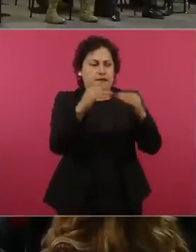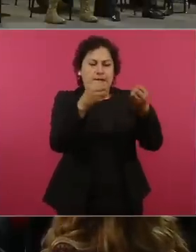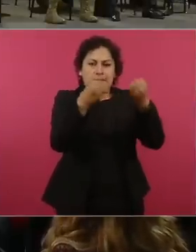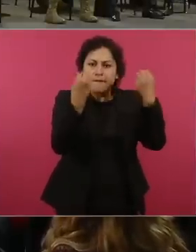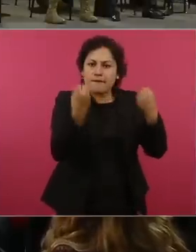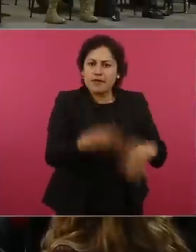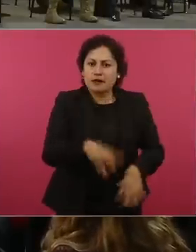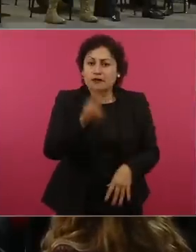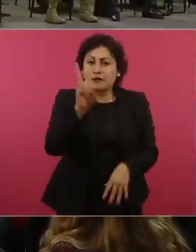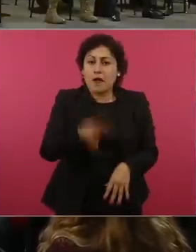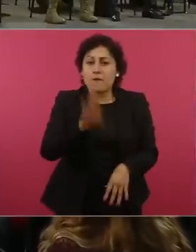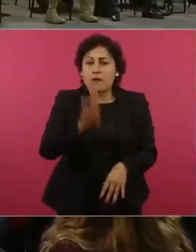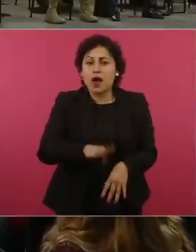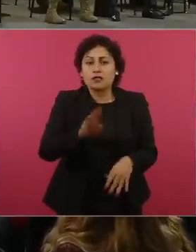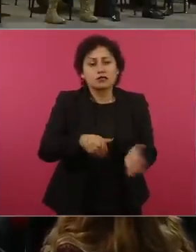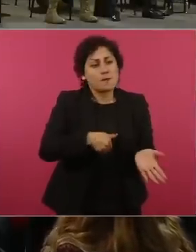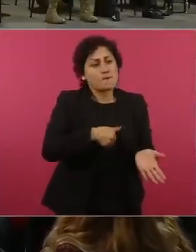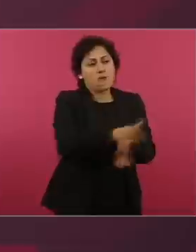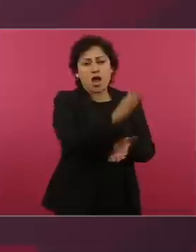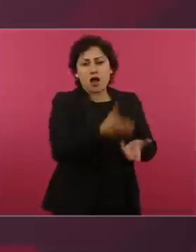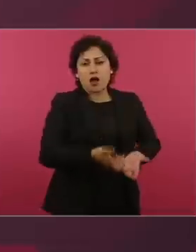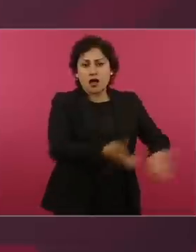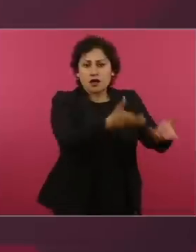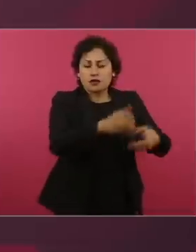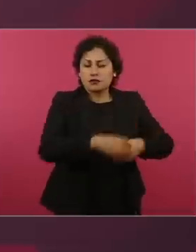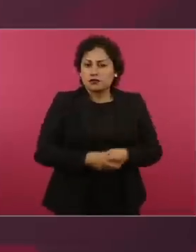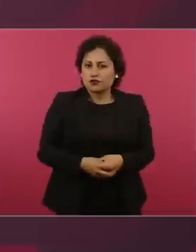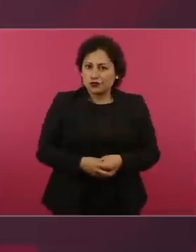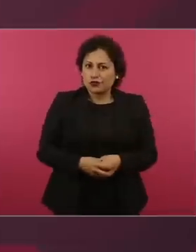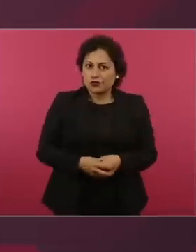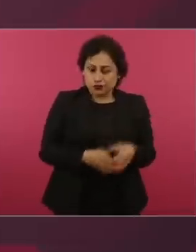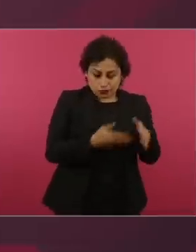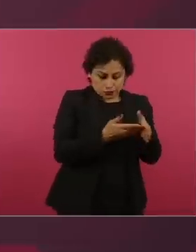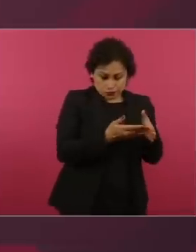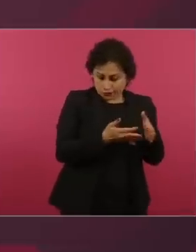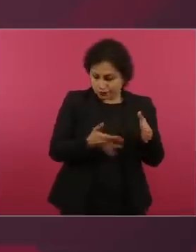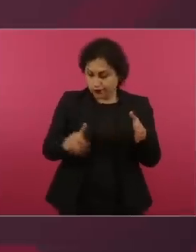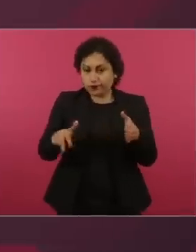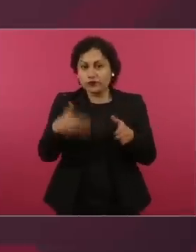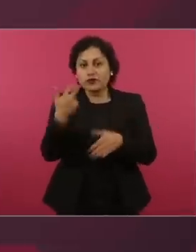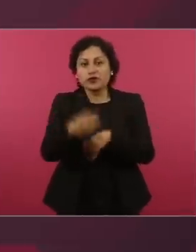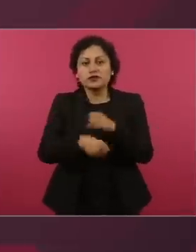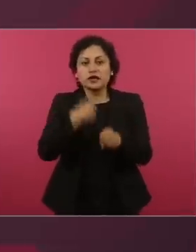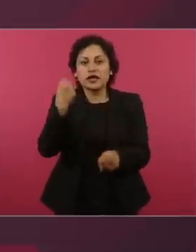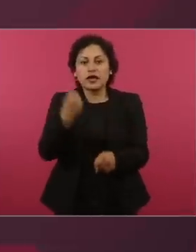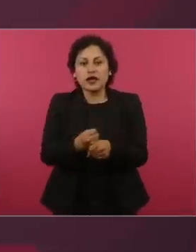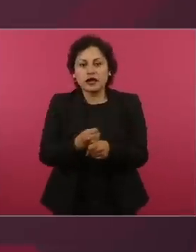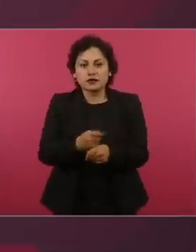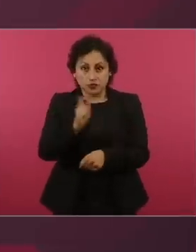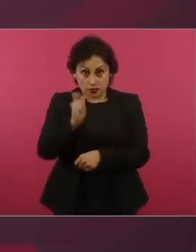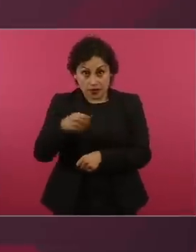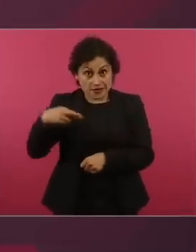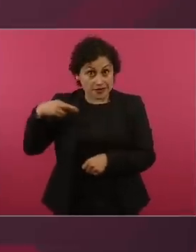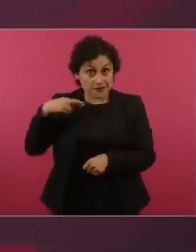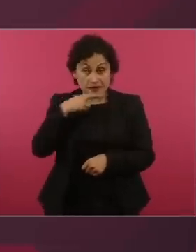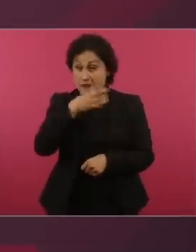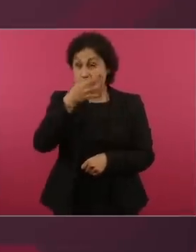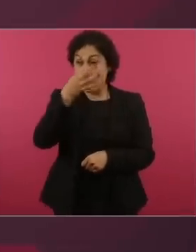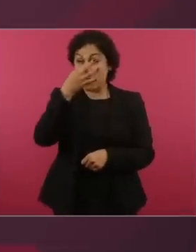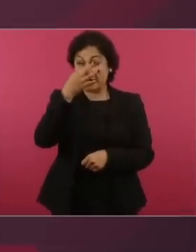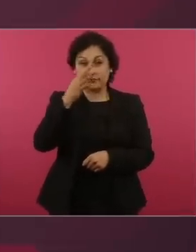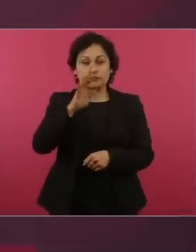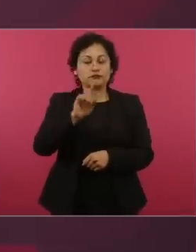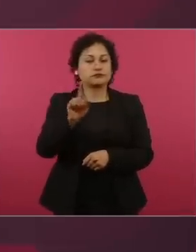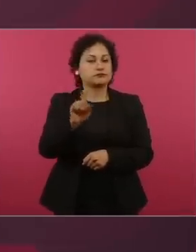ya 13 años y esos 13 años no han sido tampoco de la noche a la mañana. Cada una de estas familias